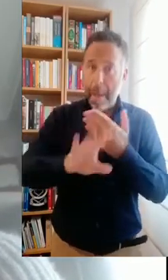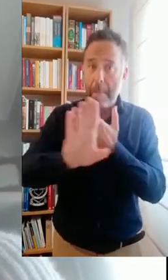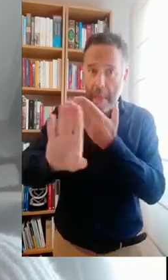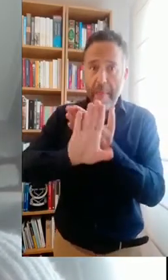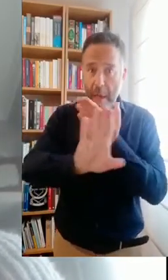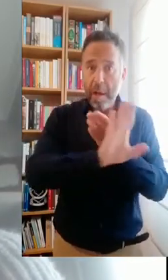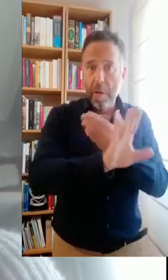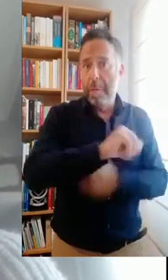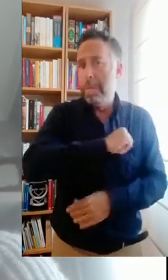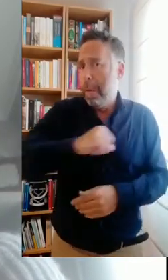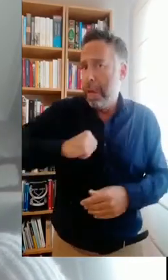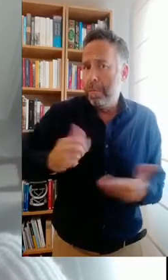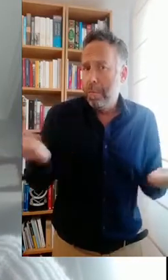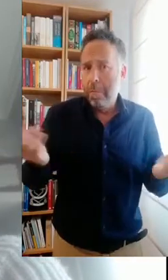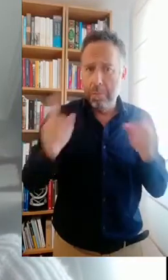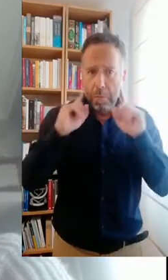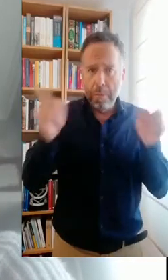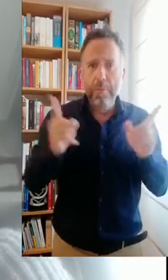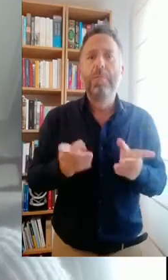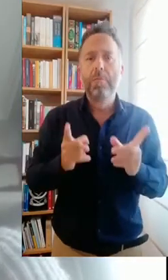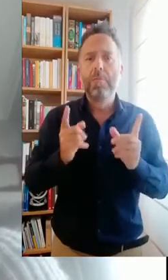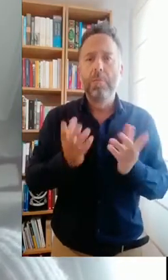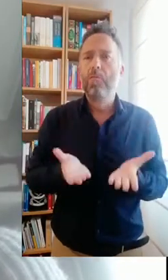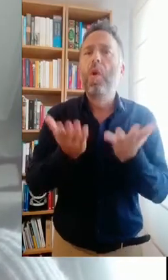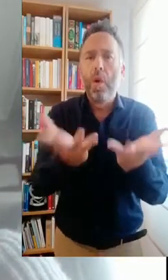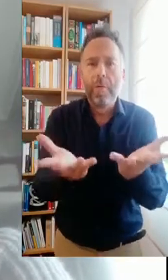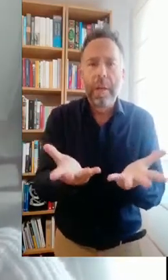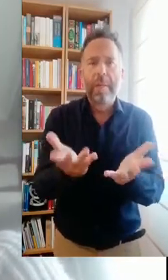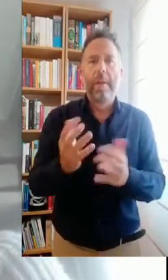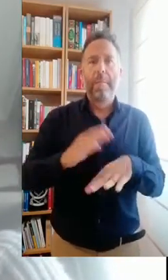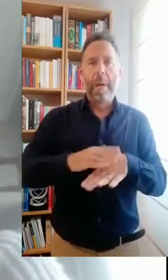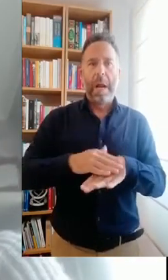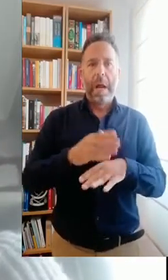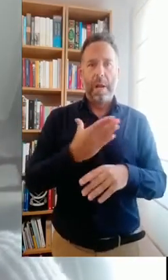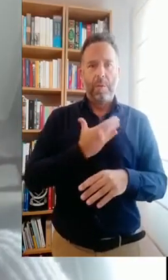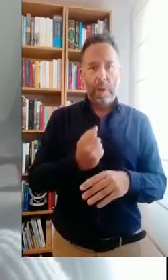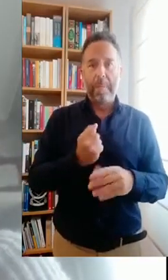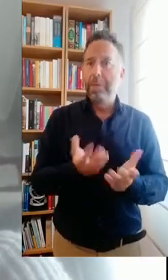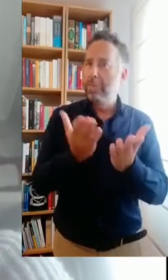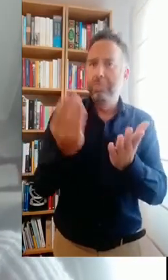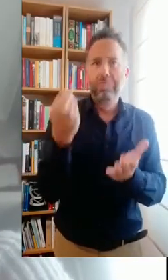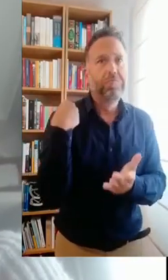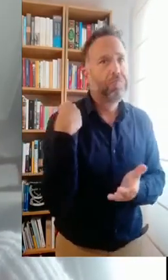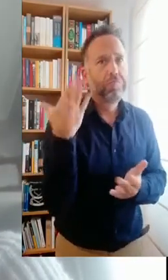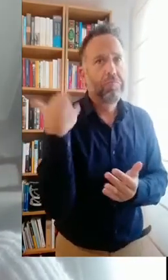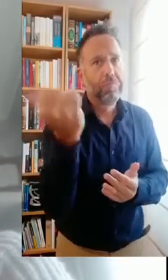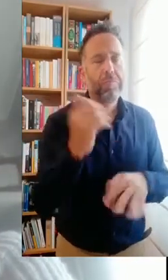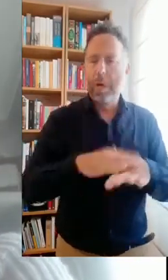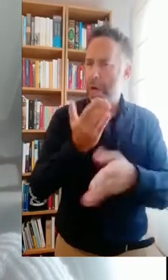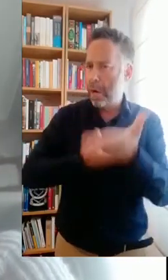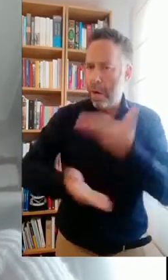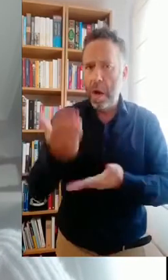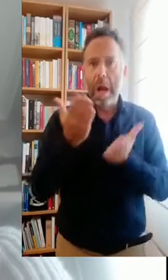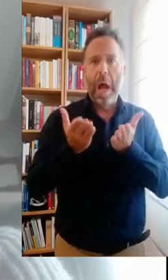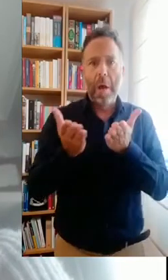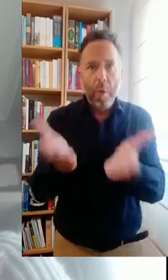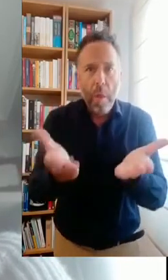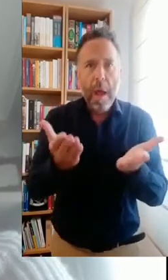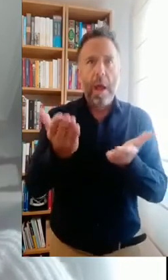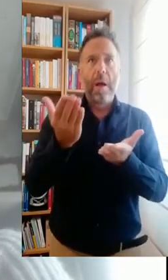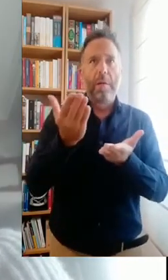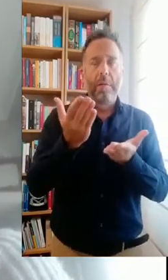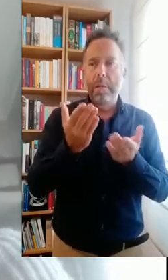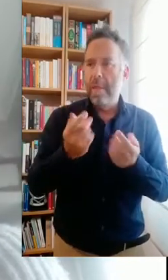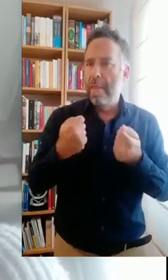y también vecinos que a título individual se están poniendo a disposición del Ayuntamiento de Málaga para ayudar, para